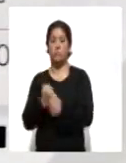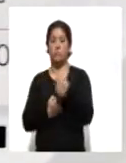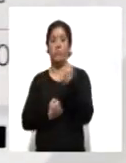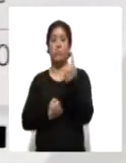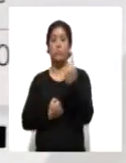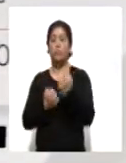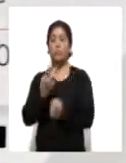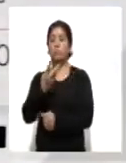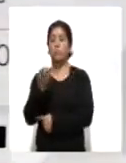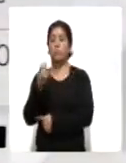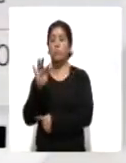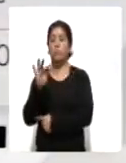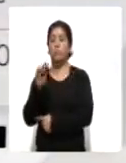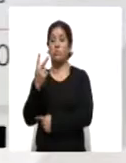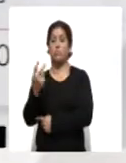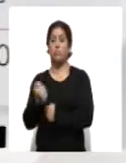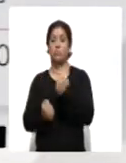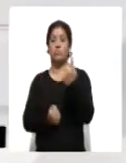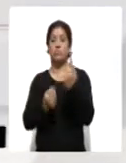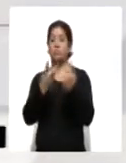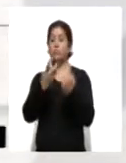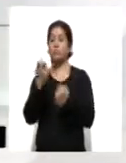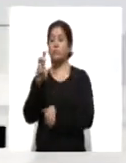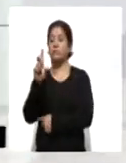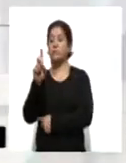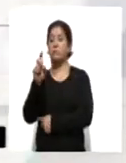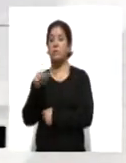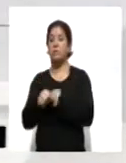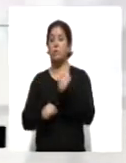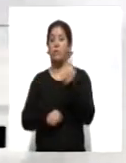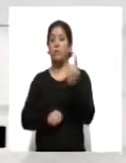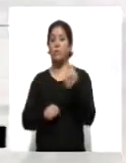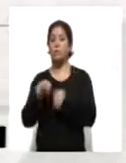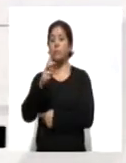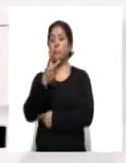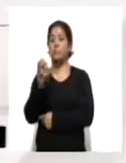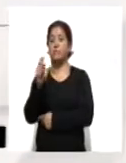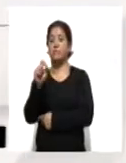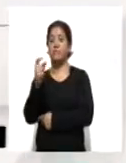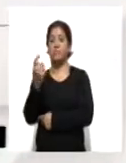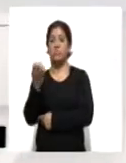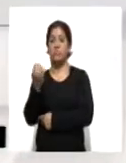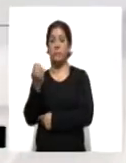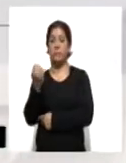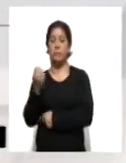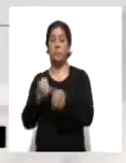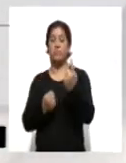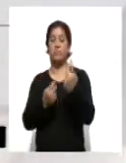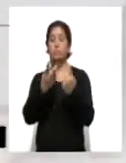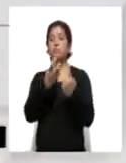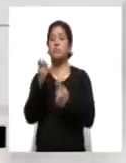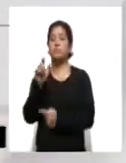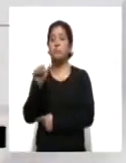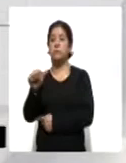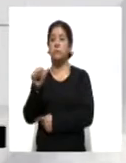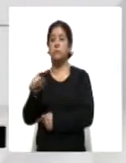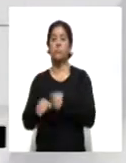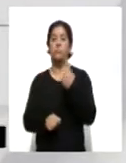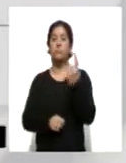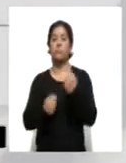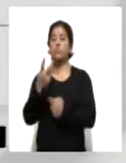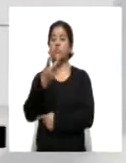242, Tlaxco 230, Panotla 229, Papalotla 216, Apetatitlán